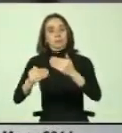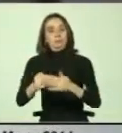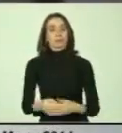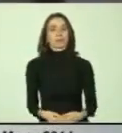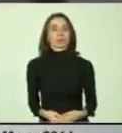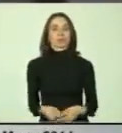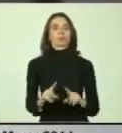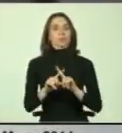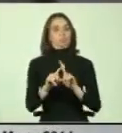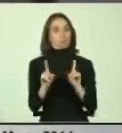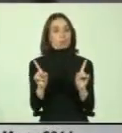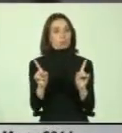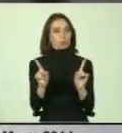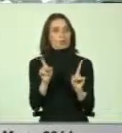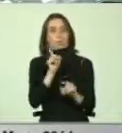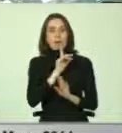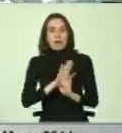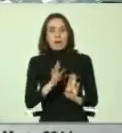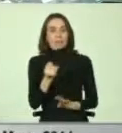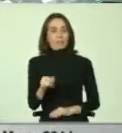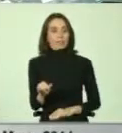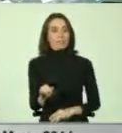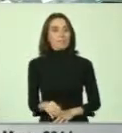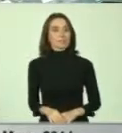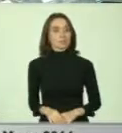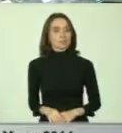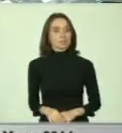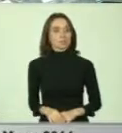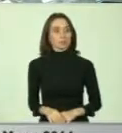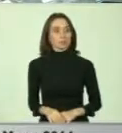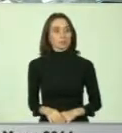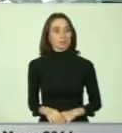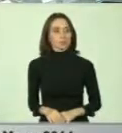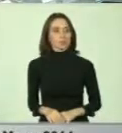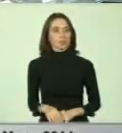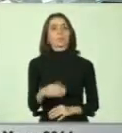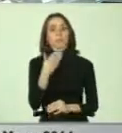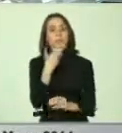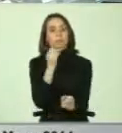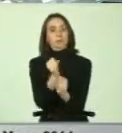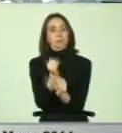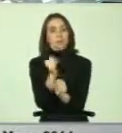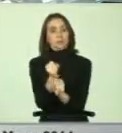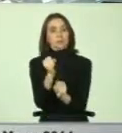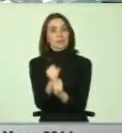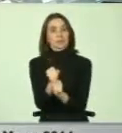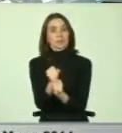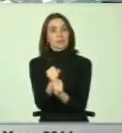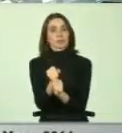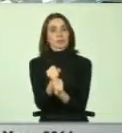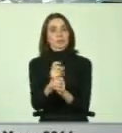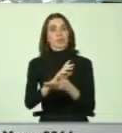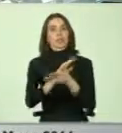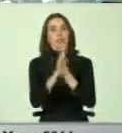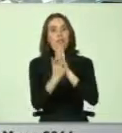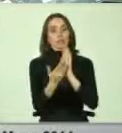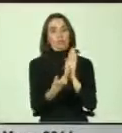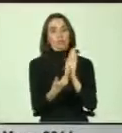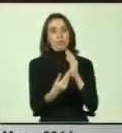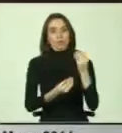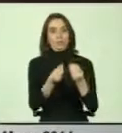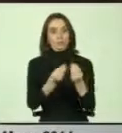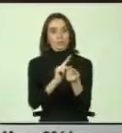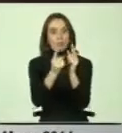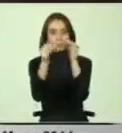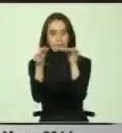Bueno, otra vez para finalizar, solamente decir que también se está trabajando puesto que para que todo esto suceda, se